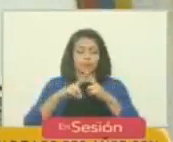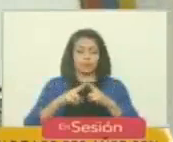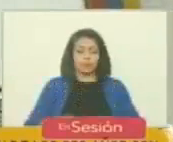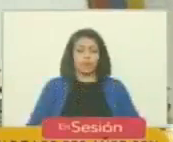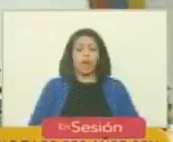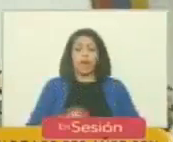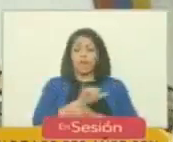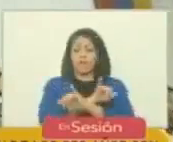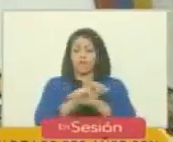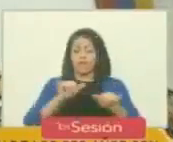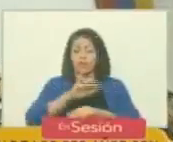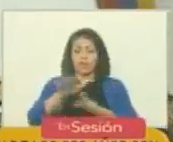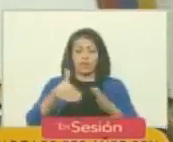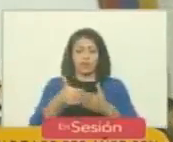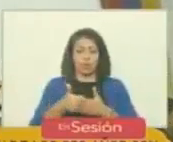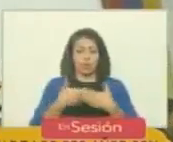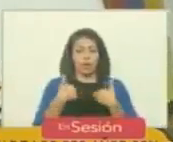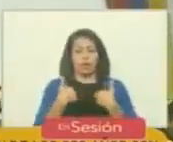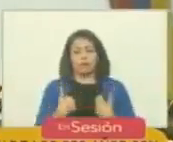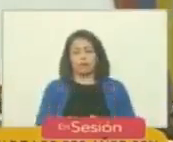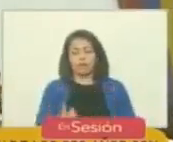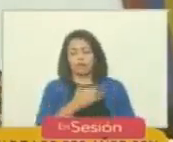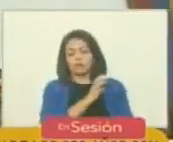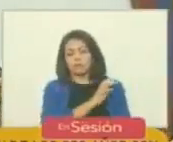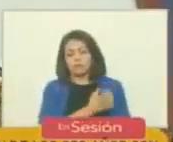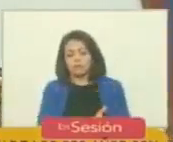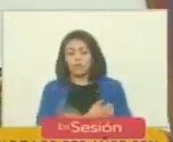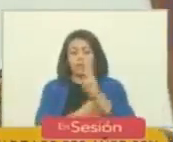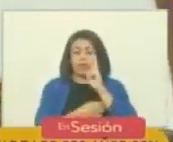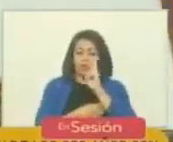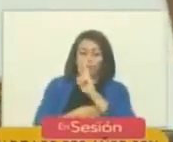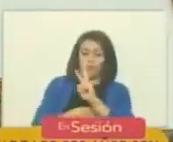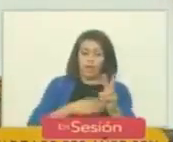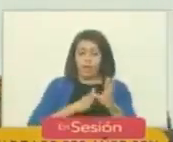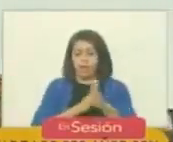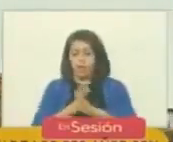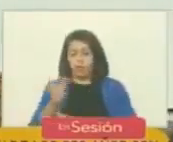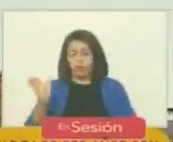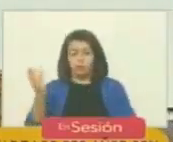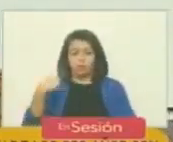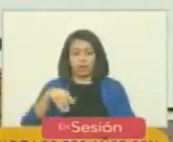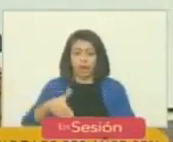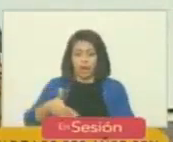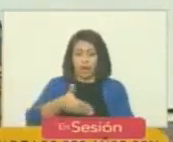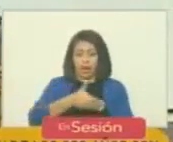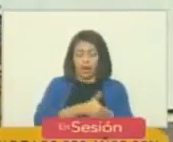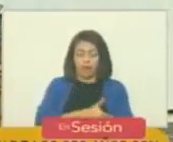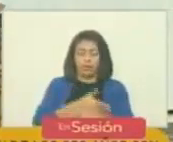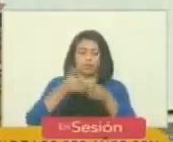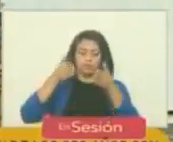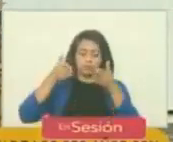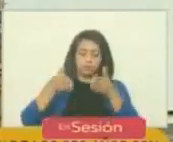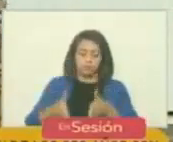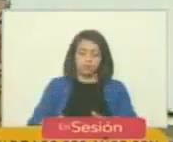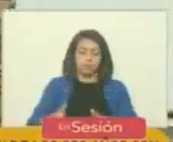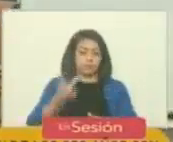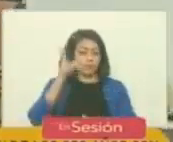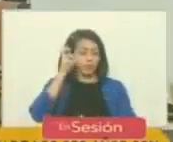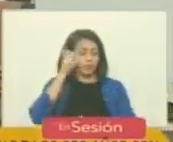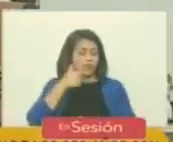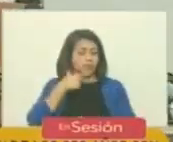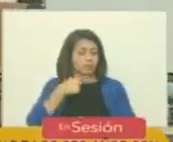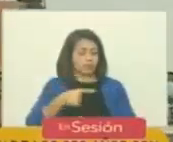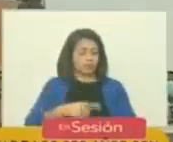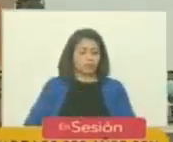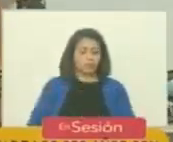Al final de tal desgaste de energía pudo haberlo conducido trágica y tempranamente a la tumba. Oigan lo que él dice.